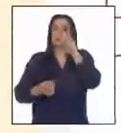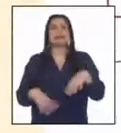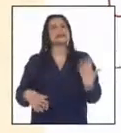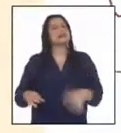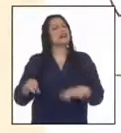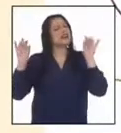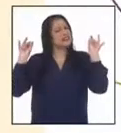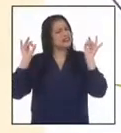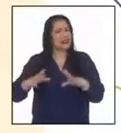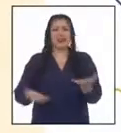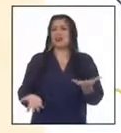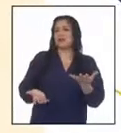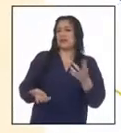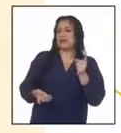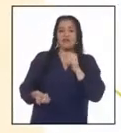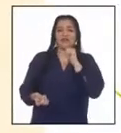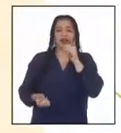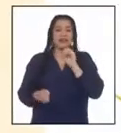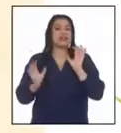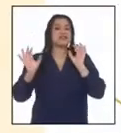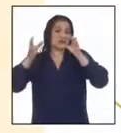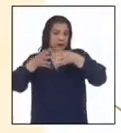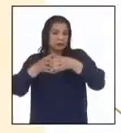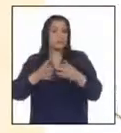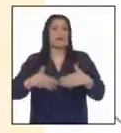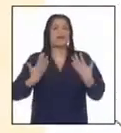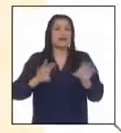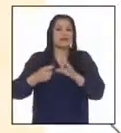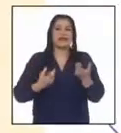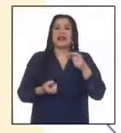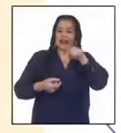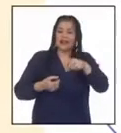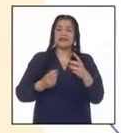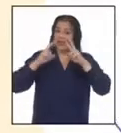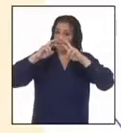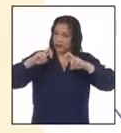obstáculo con que ha tropezado esta comisión para realizar el presente estudio.